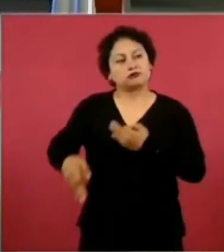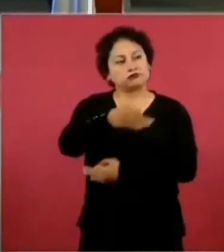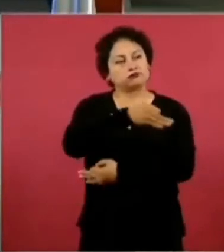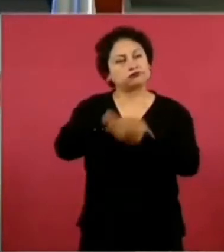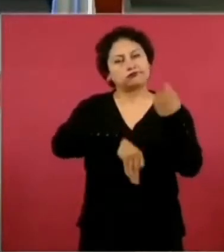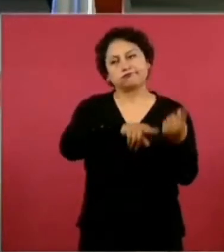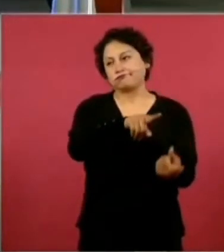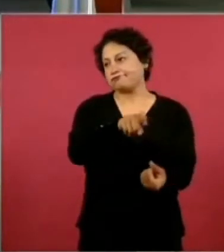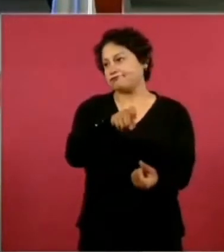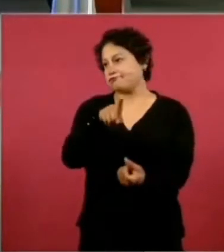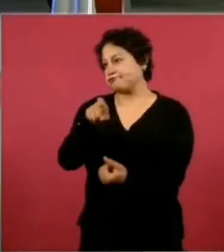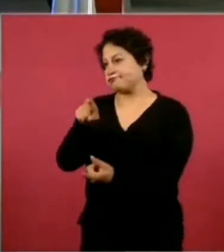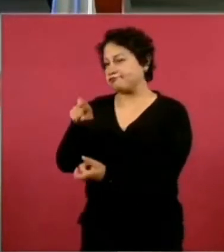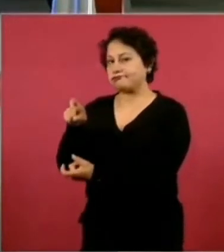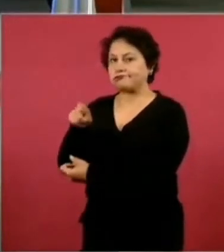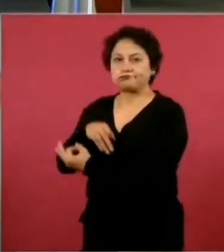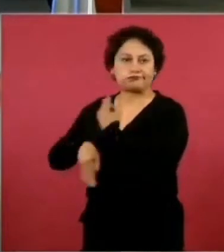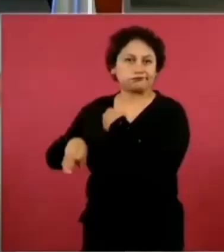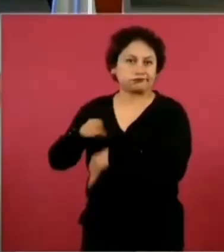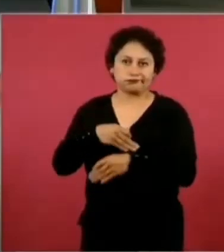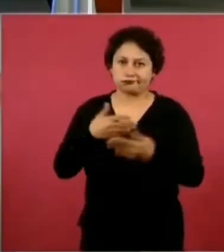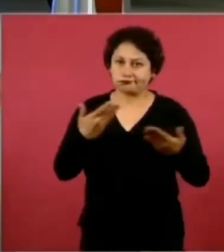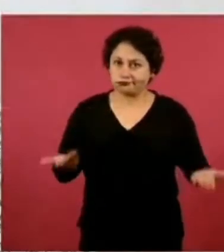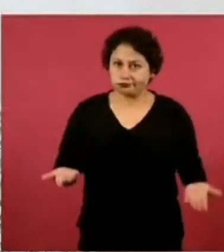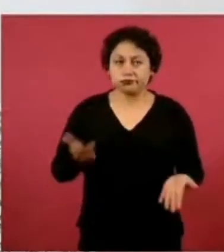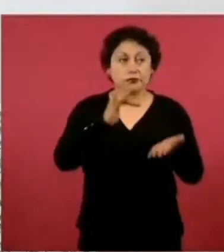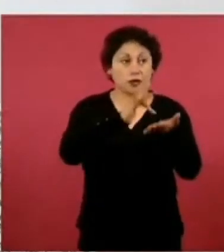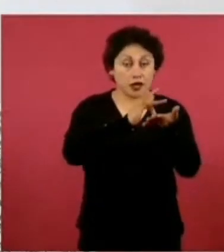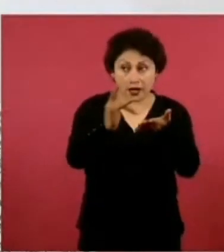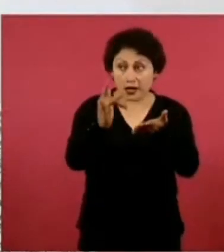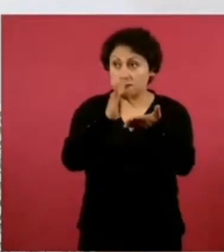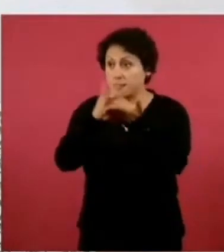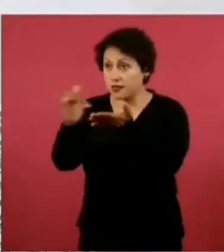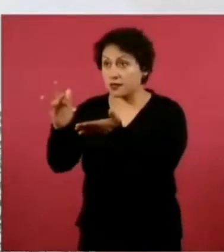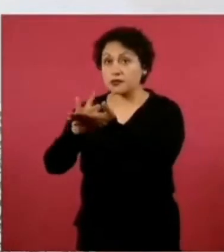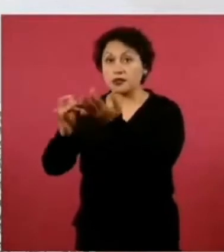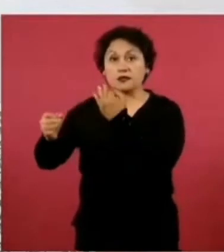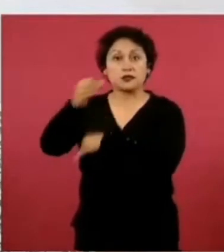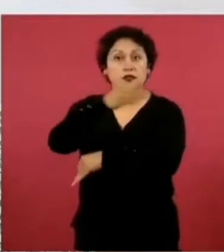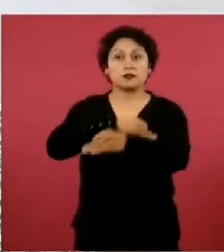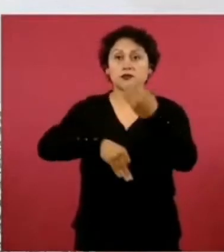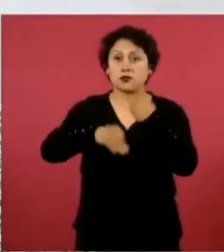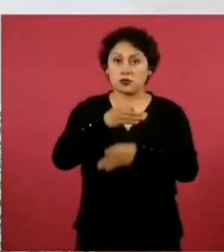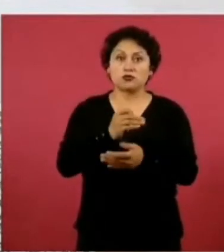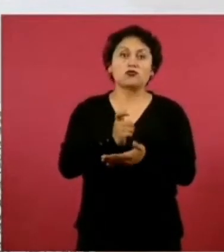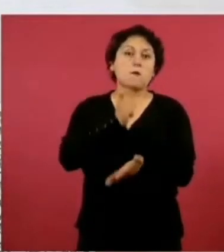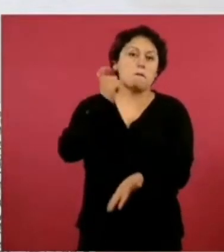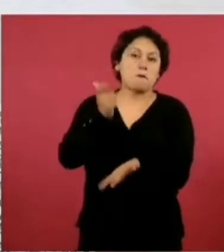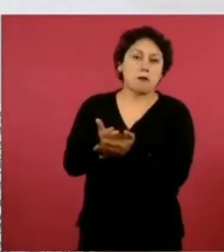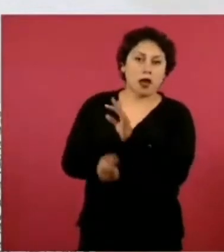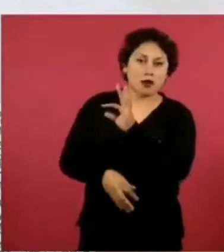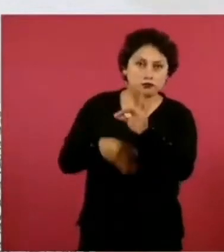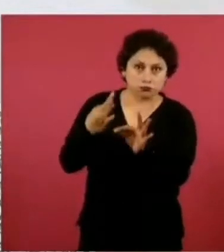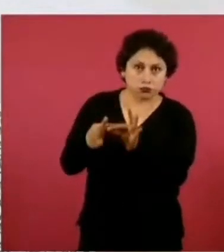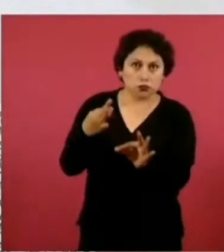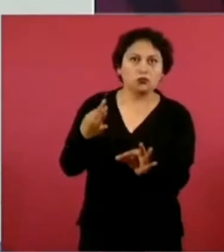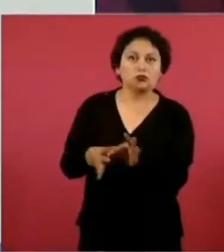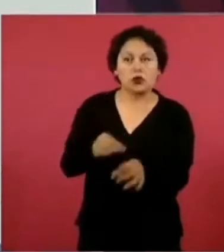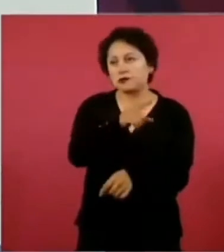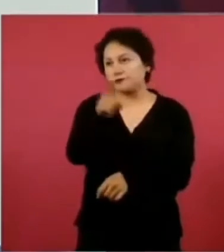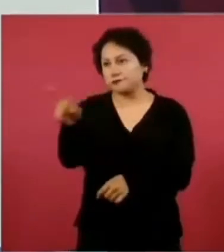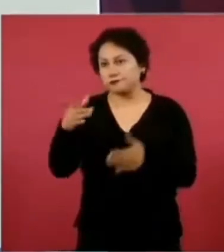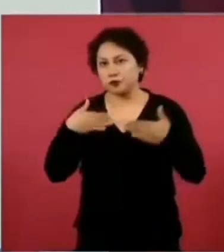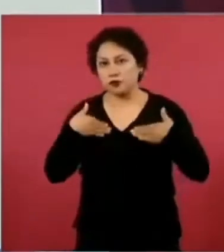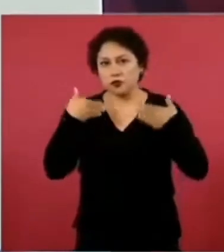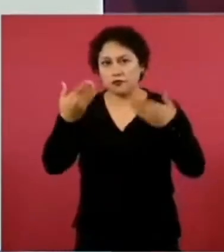contribuyentes que están confiando en nosotros, porque antes era